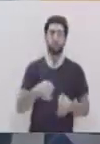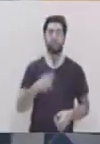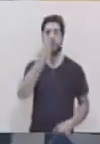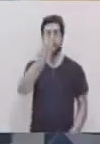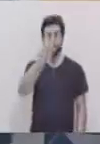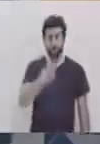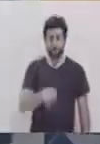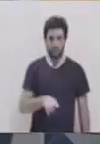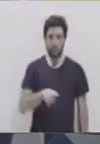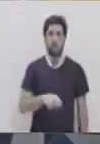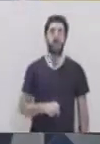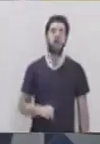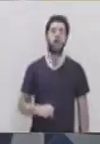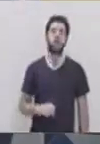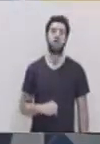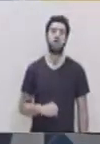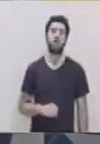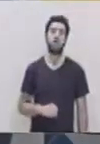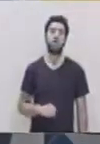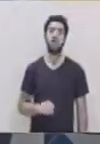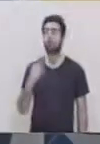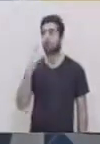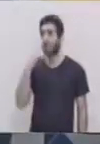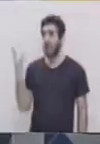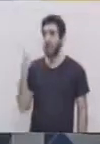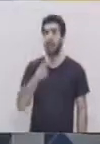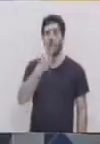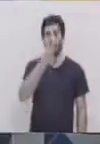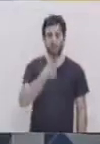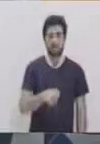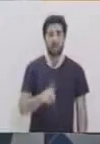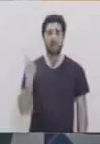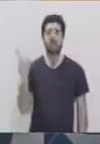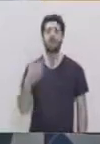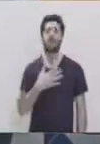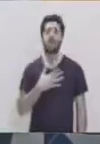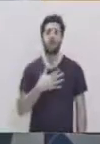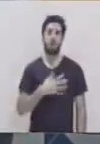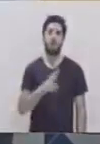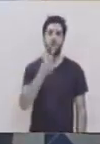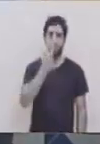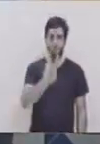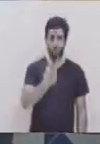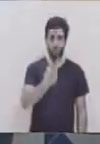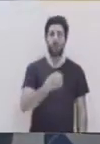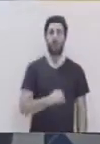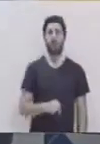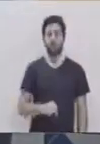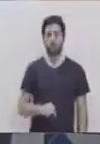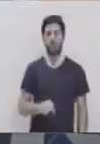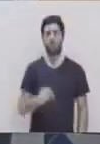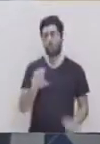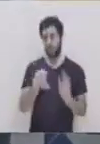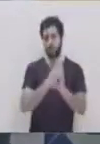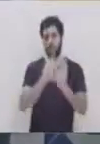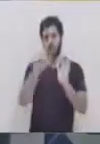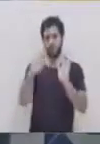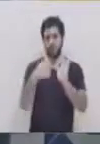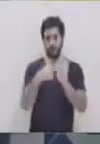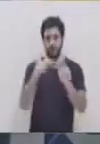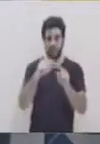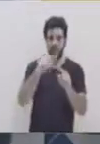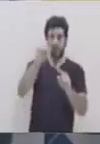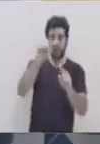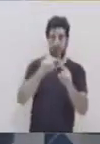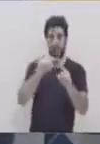la vertical. Y en la vertical le vamos a llamar B. B. ¿Qué pasaría del centro hacia la otra